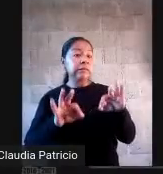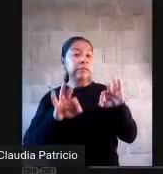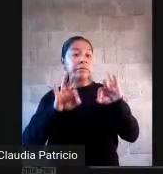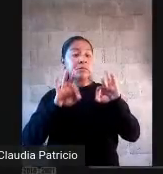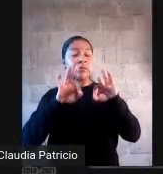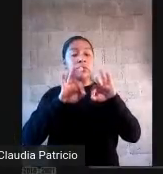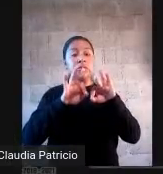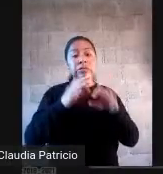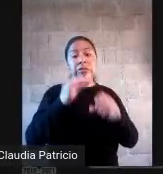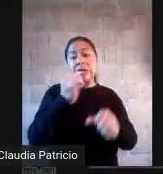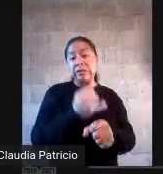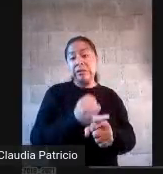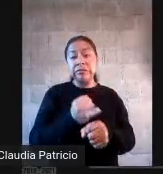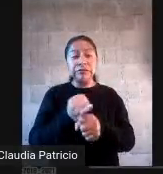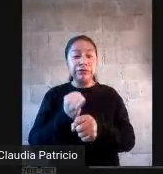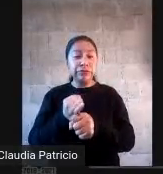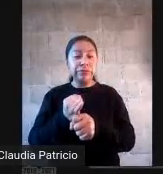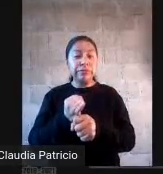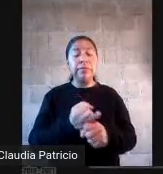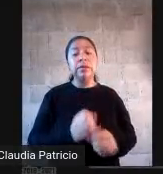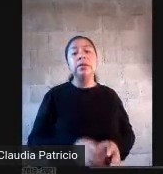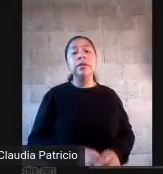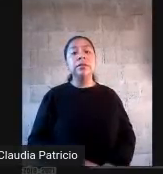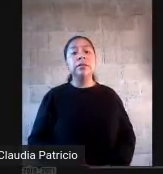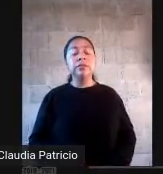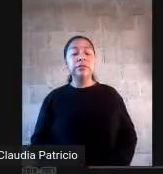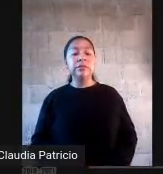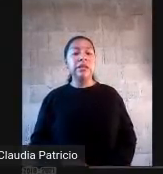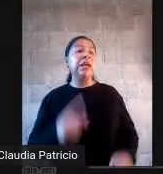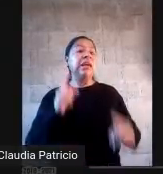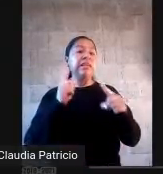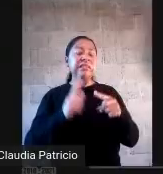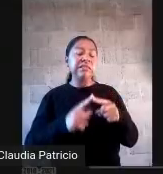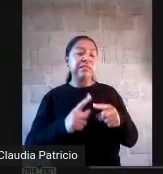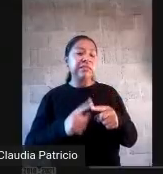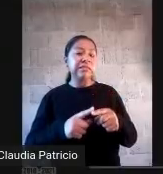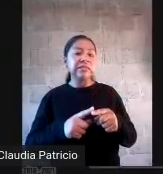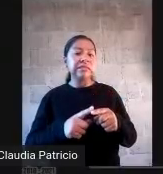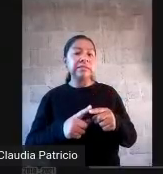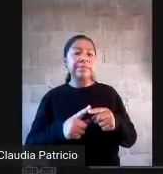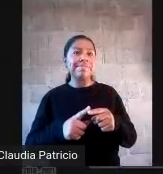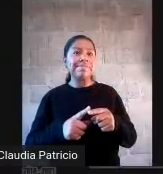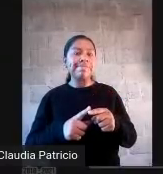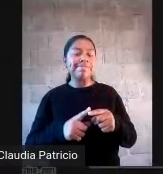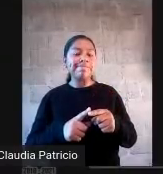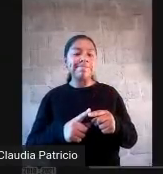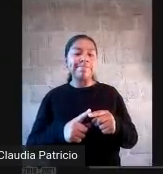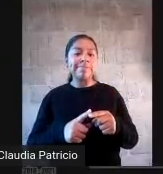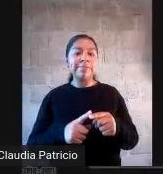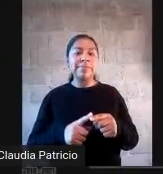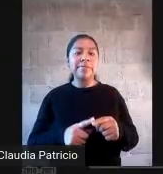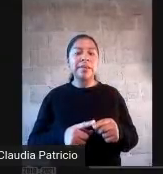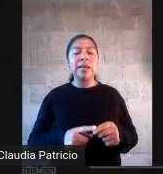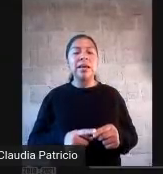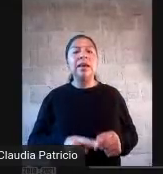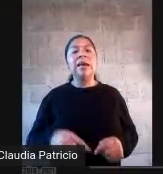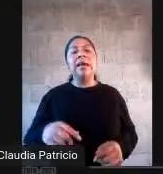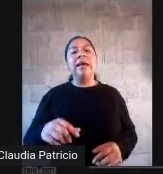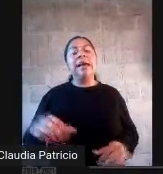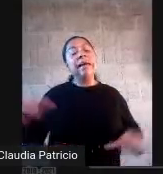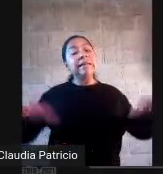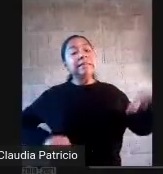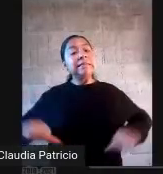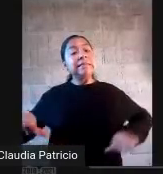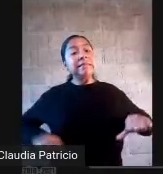dónde debo enfatizar, en qué contenidos, en qué actividades debo yo ser más precisa y ser más empática. Para eso